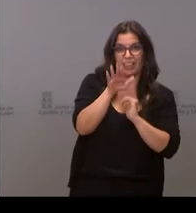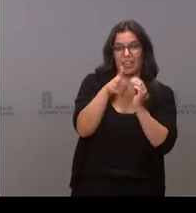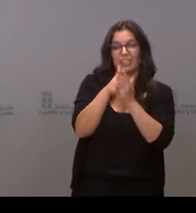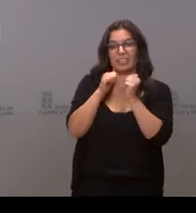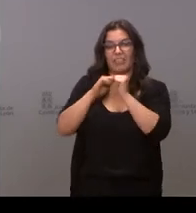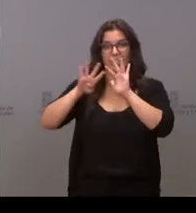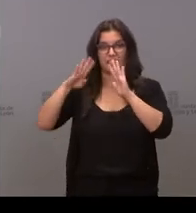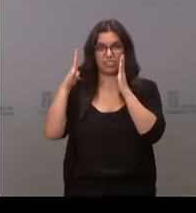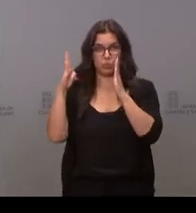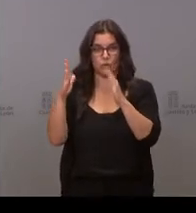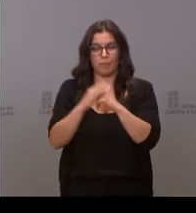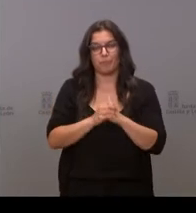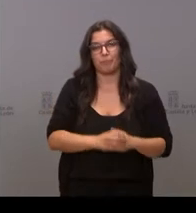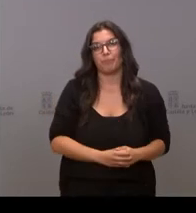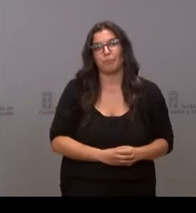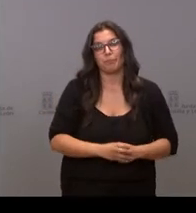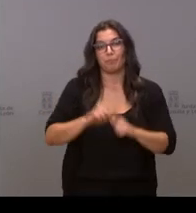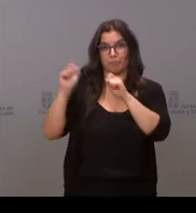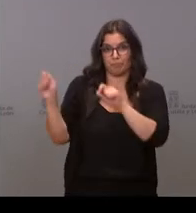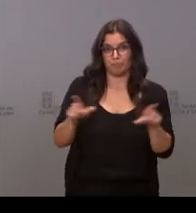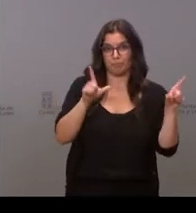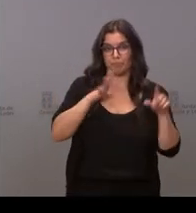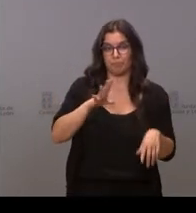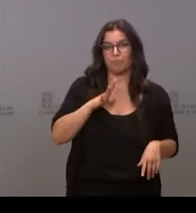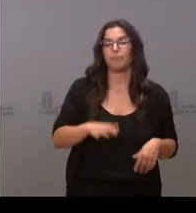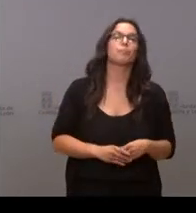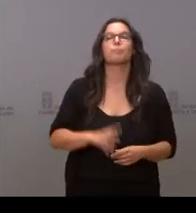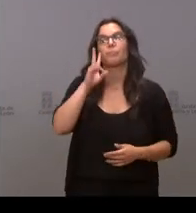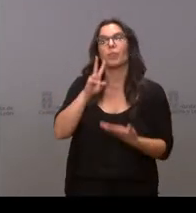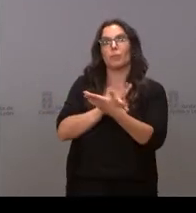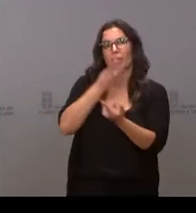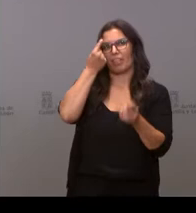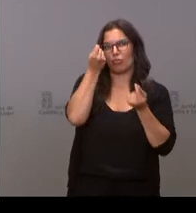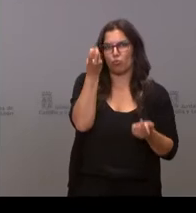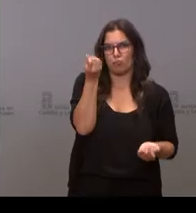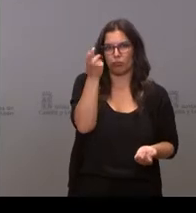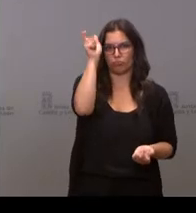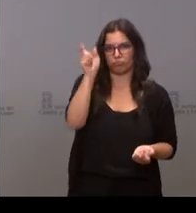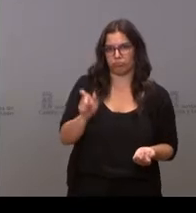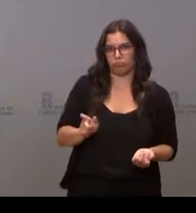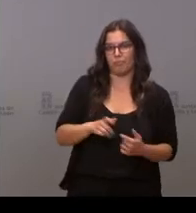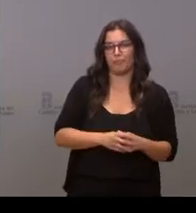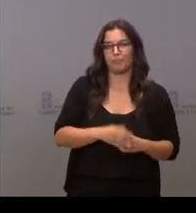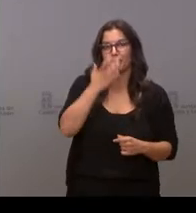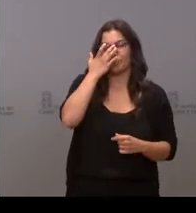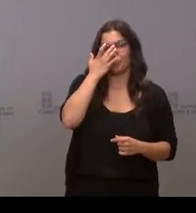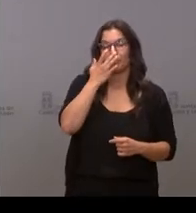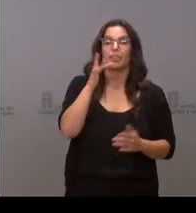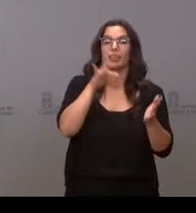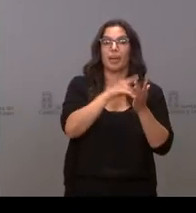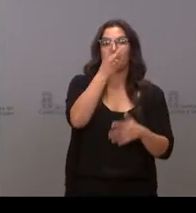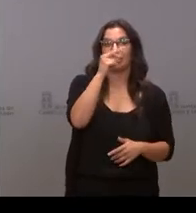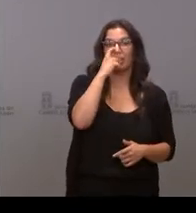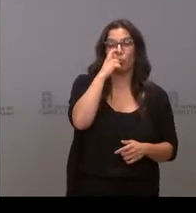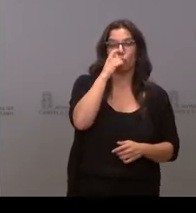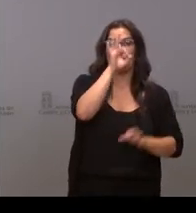29 años. Se me pasa a la siguiente diapositiva. aquí lo ven en números, la incidencia el día 20 de junio